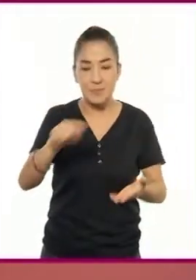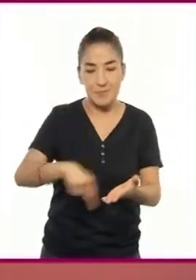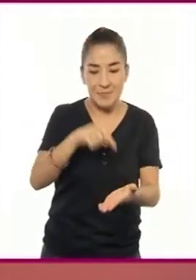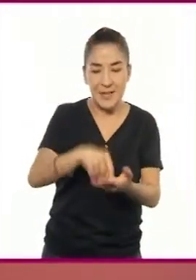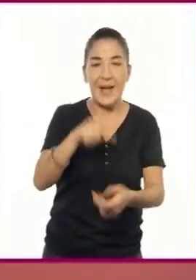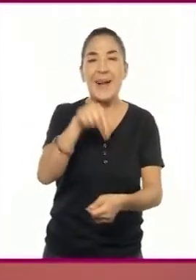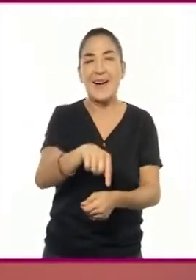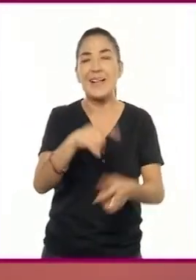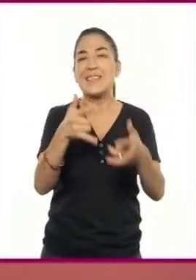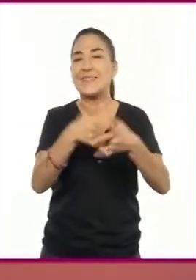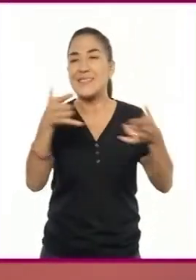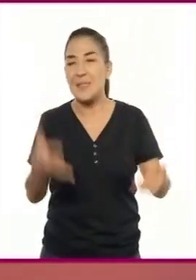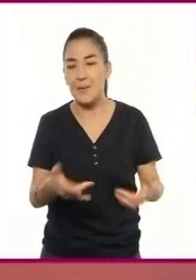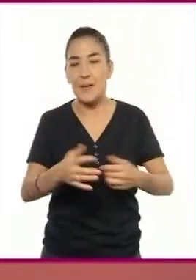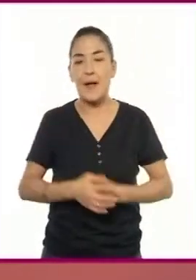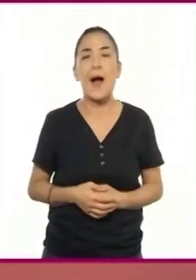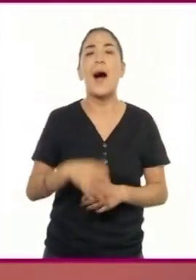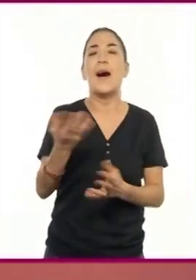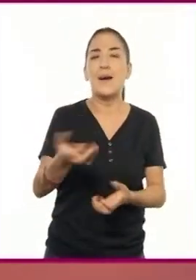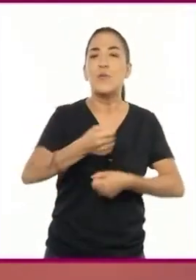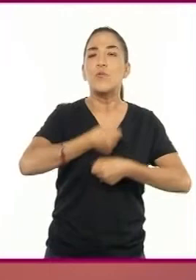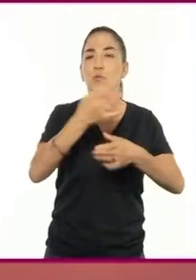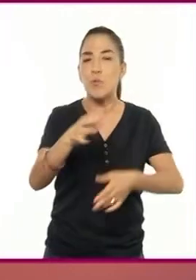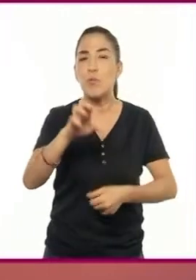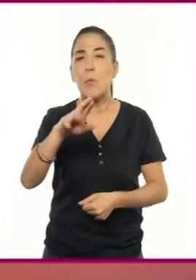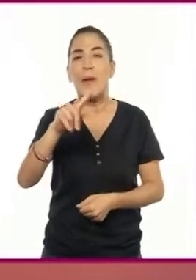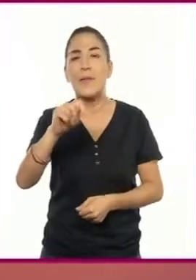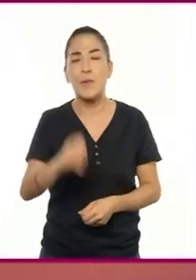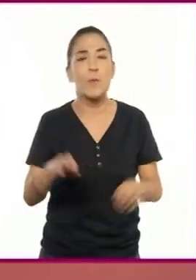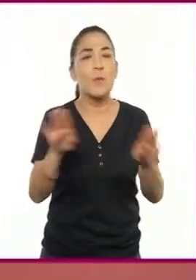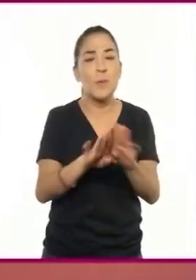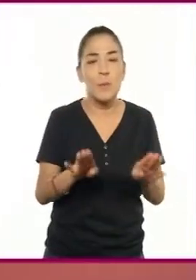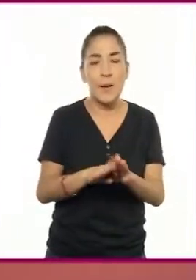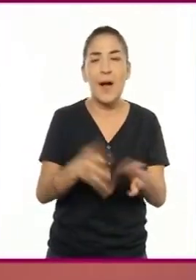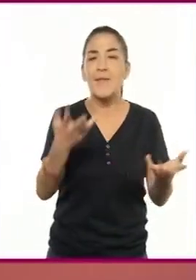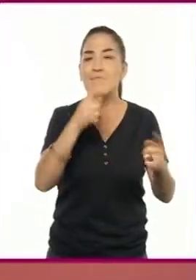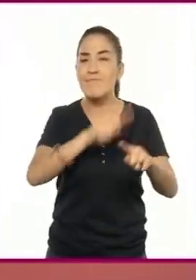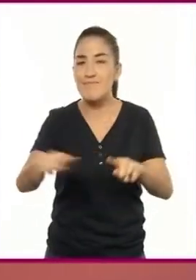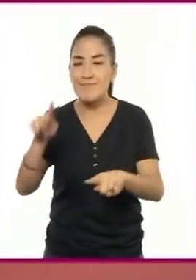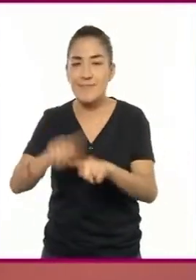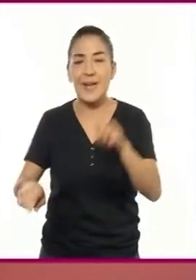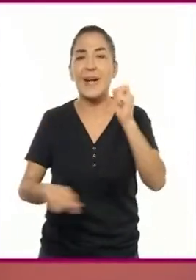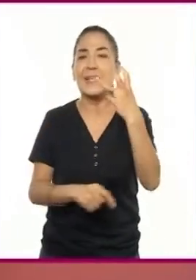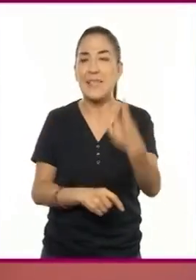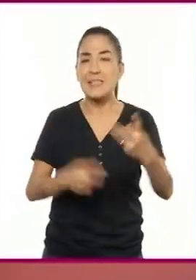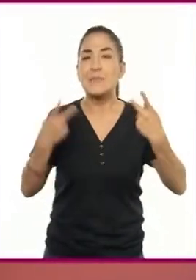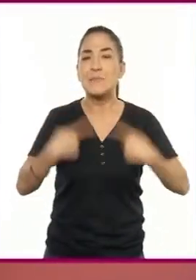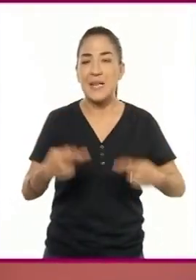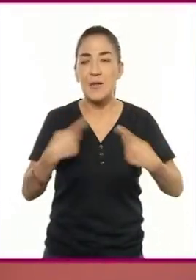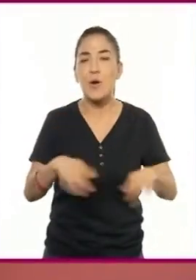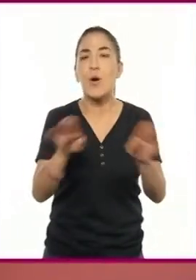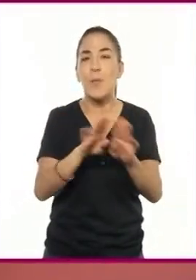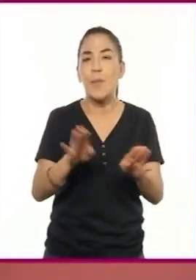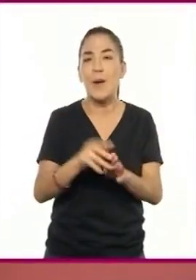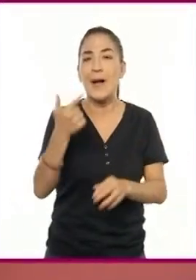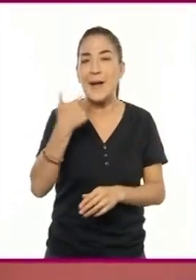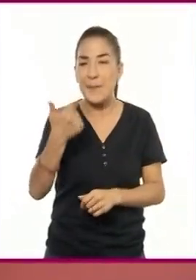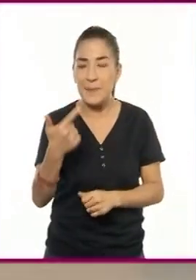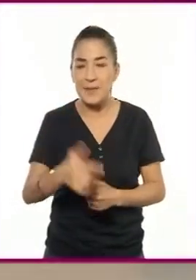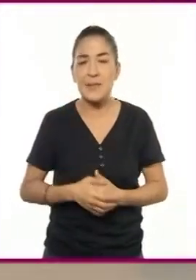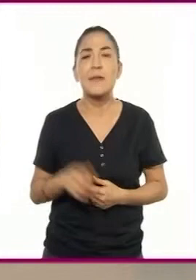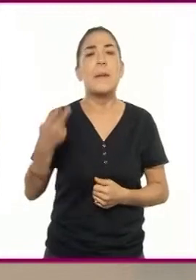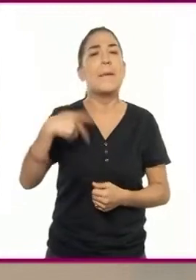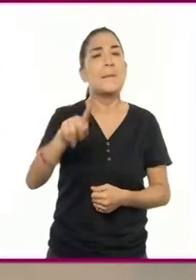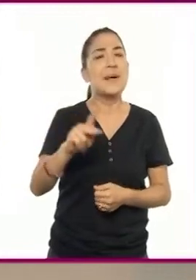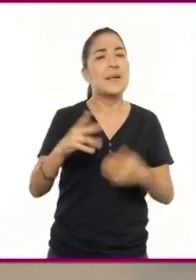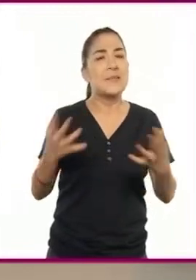Ah, entonces los cuentos pueden estar narrados en cualquiera de las tres personas gramaticales. Pero,